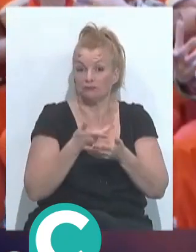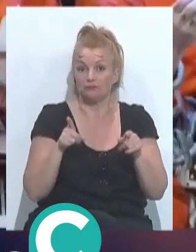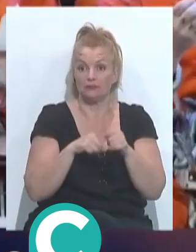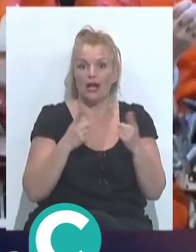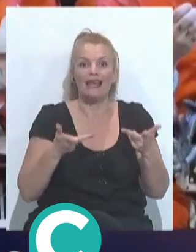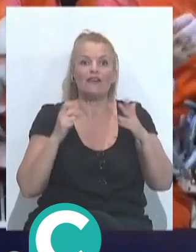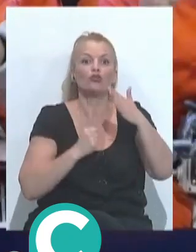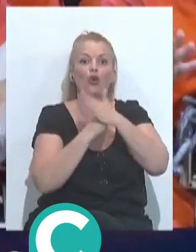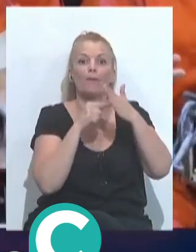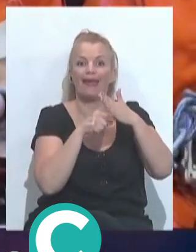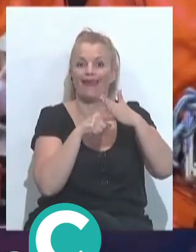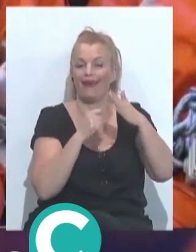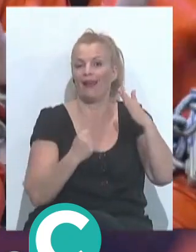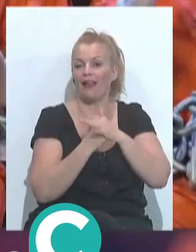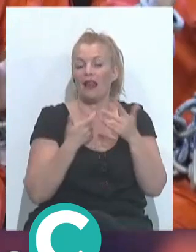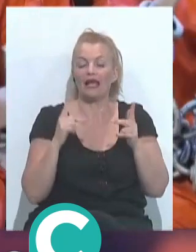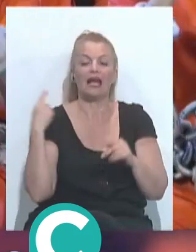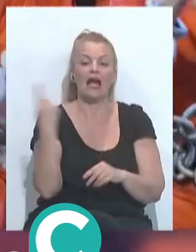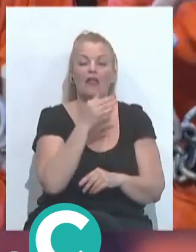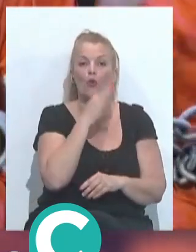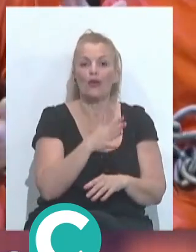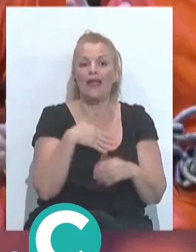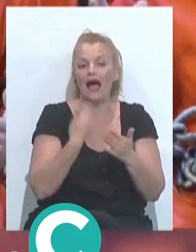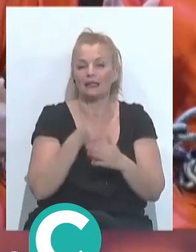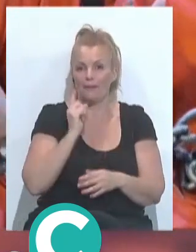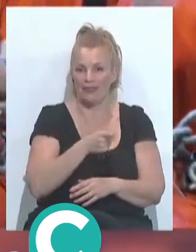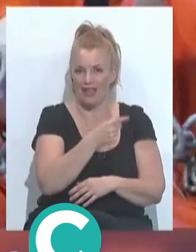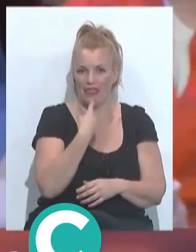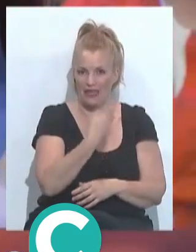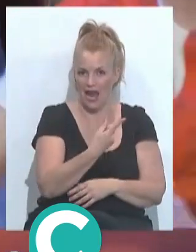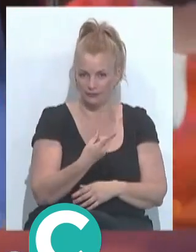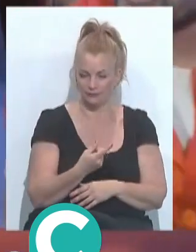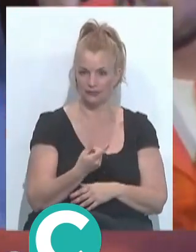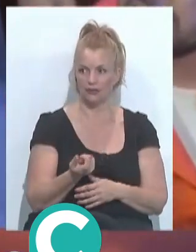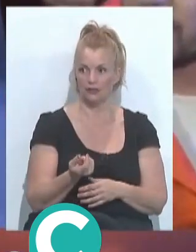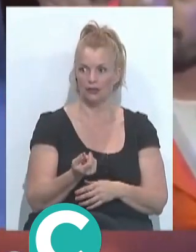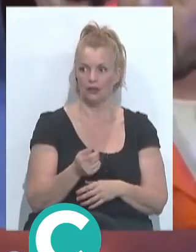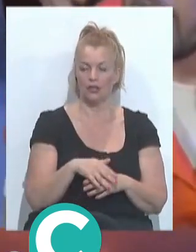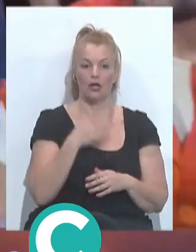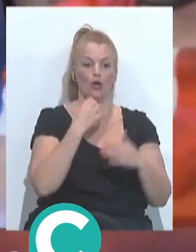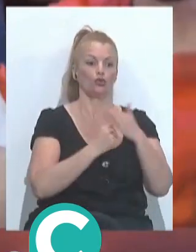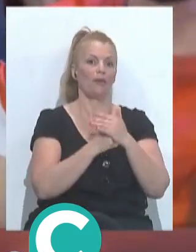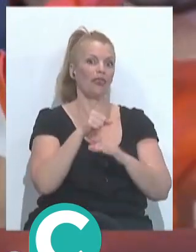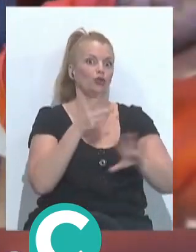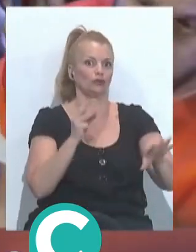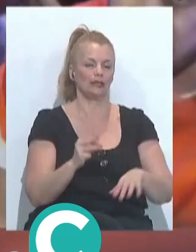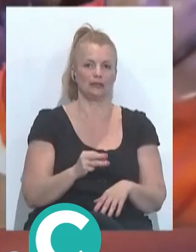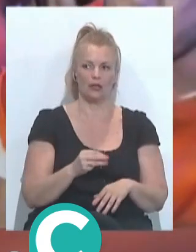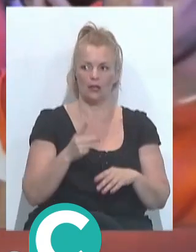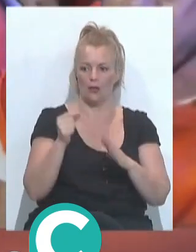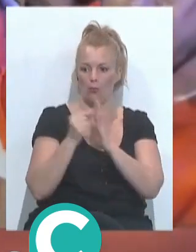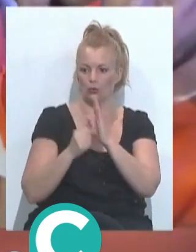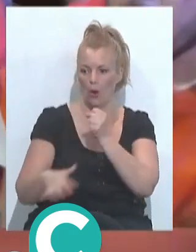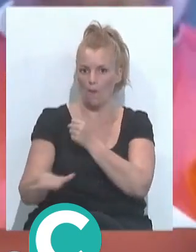el tope para que ya cada jurado diga dónde tiene que estar el tope. Eso de todas formas, lo malo es que tú pongas de tope 180 y puntué tan